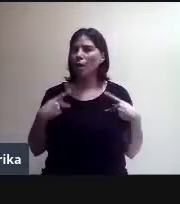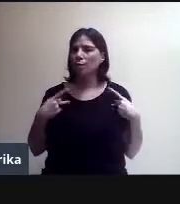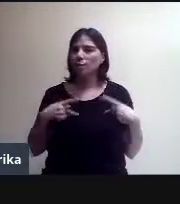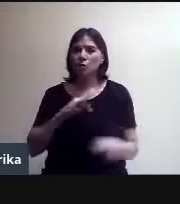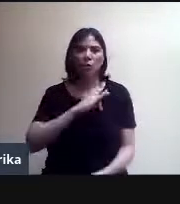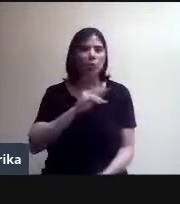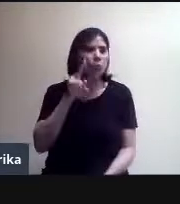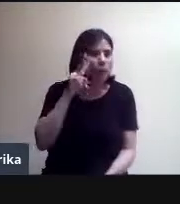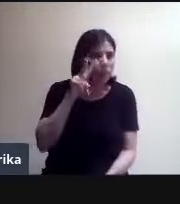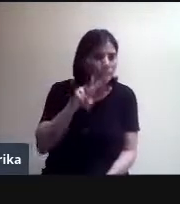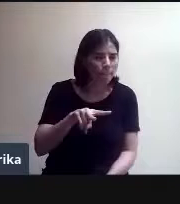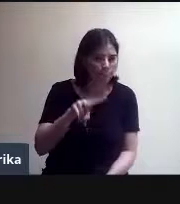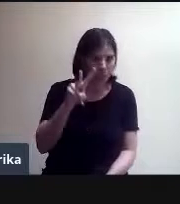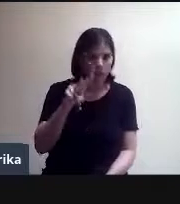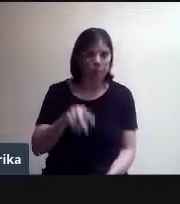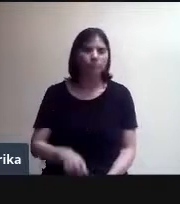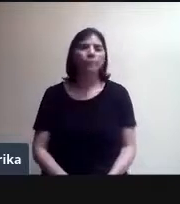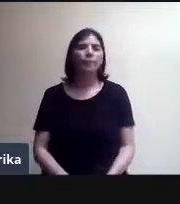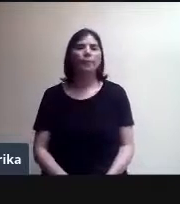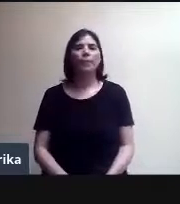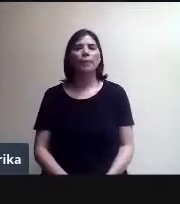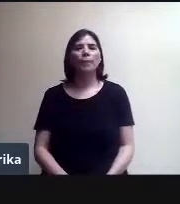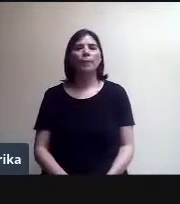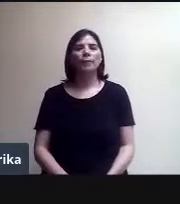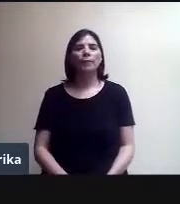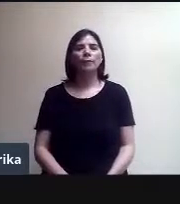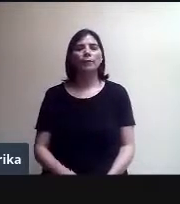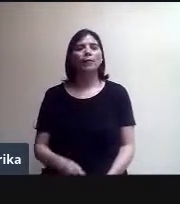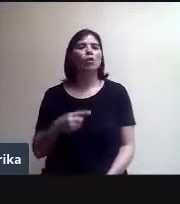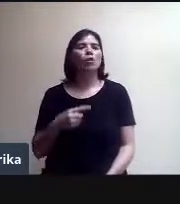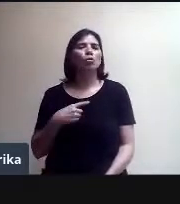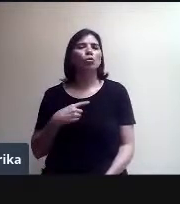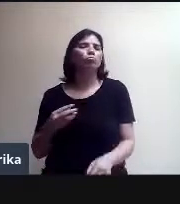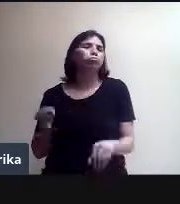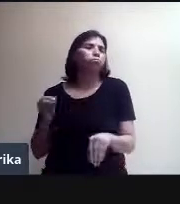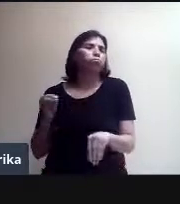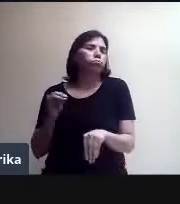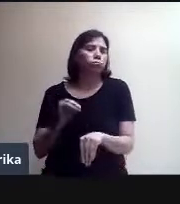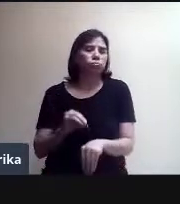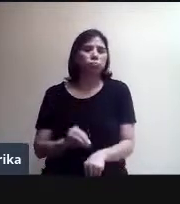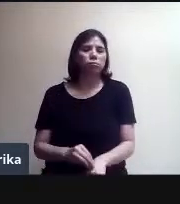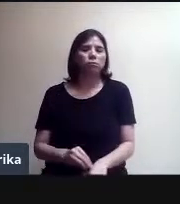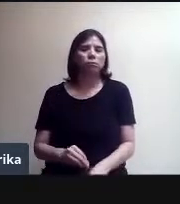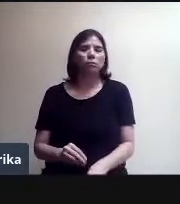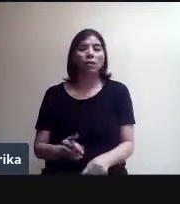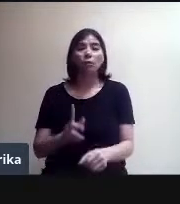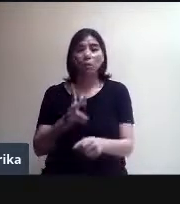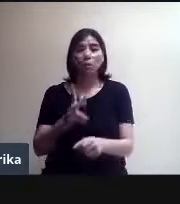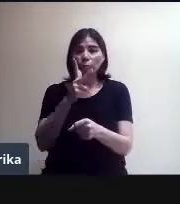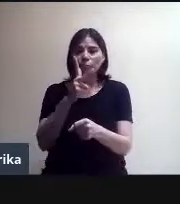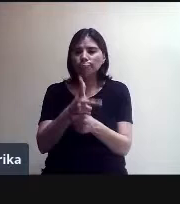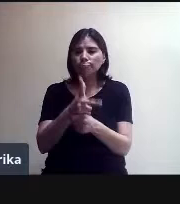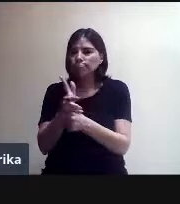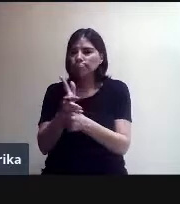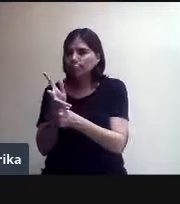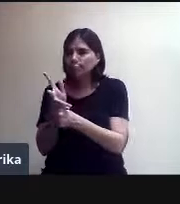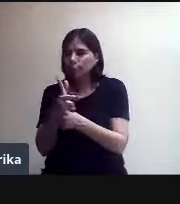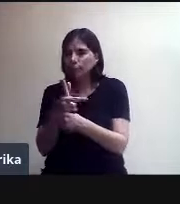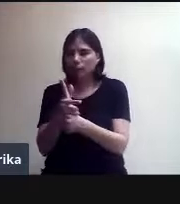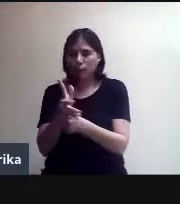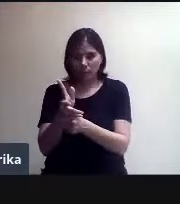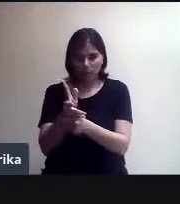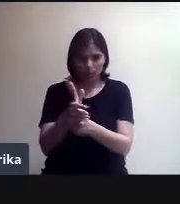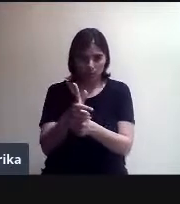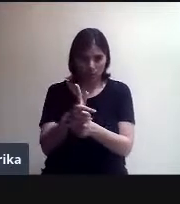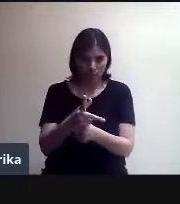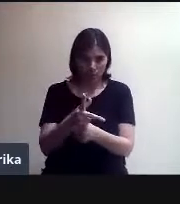interactuar con todos. Y yo agregaría que con la grabación también nos manda una grabación